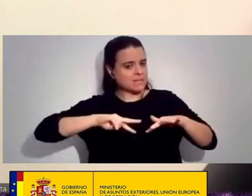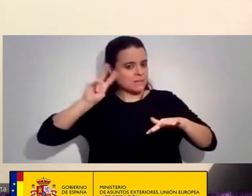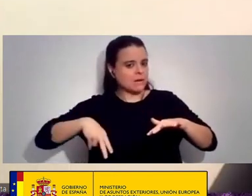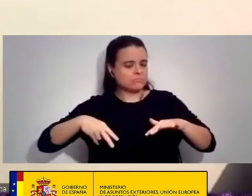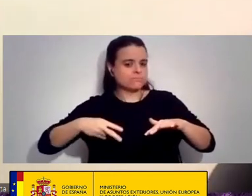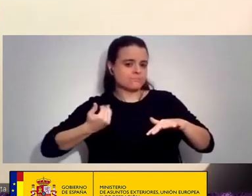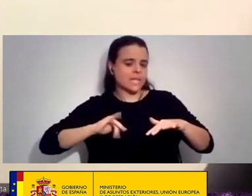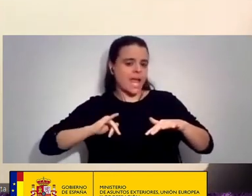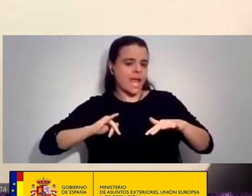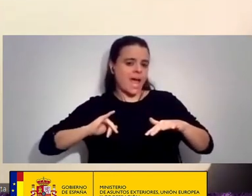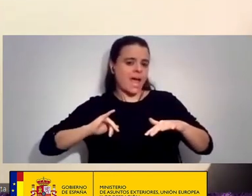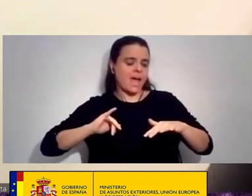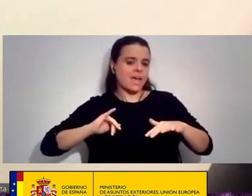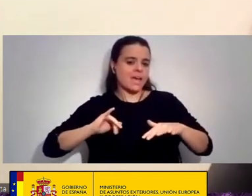menos